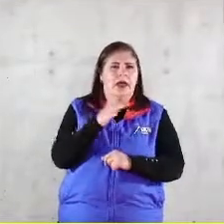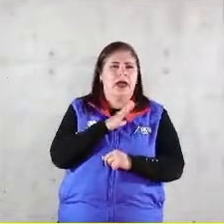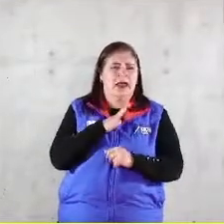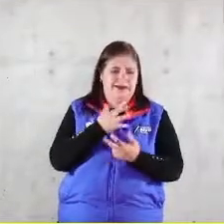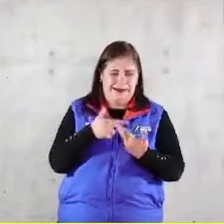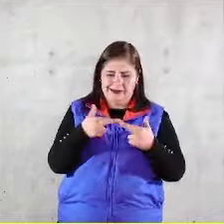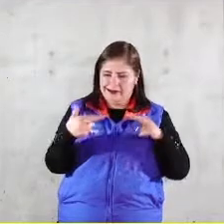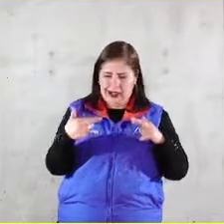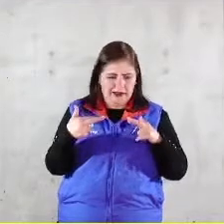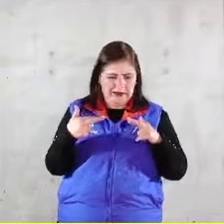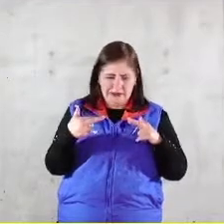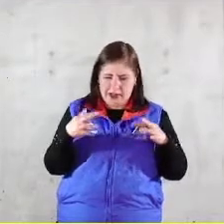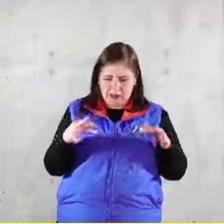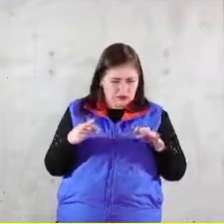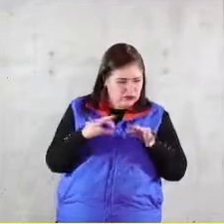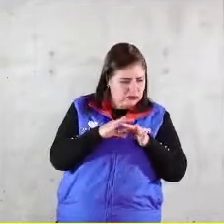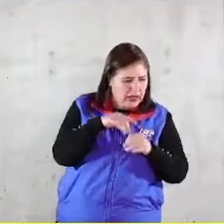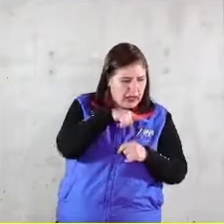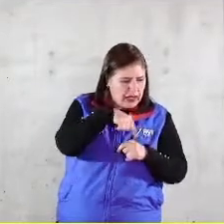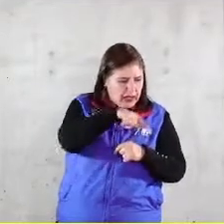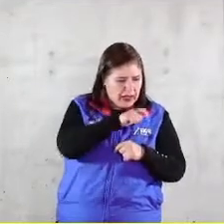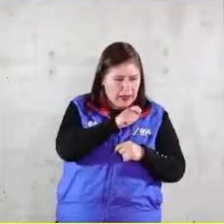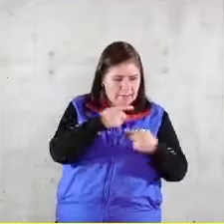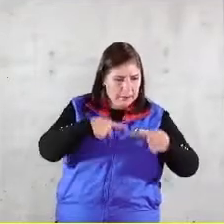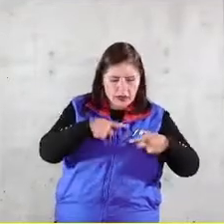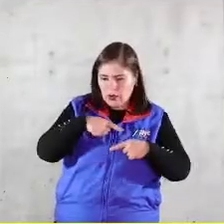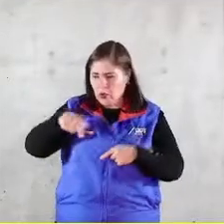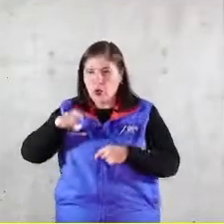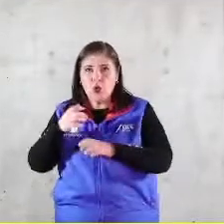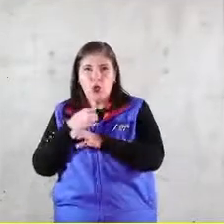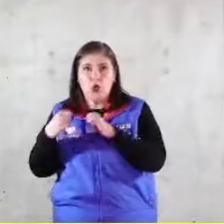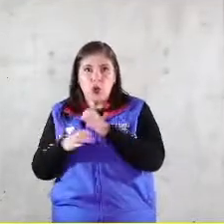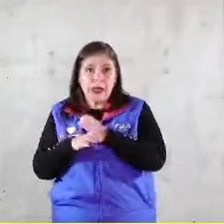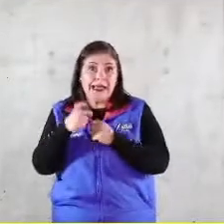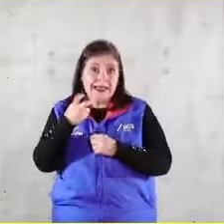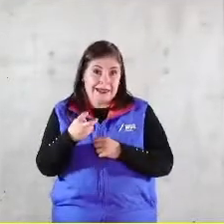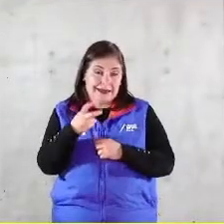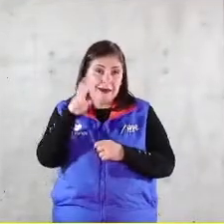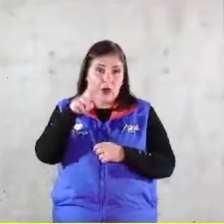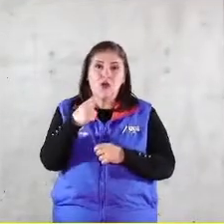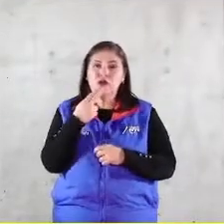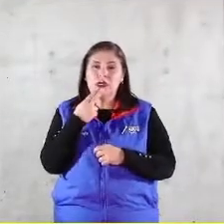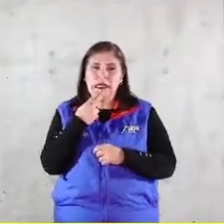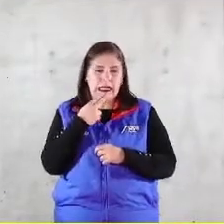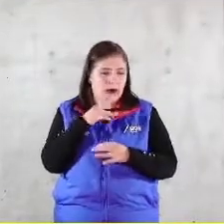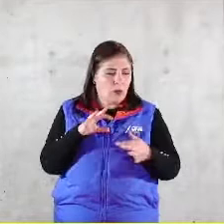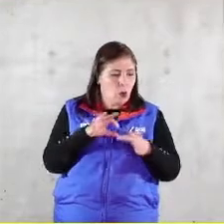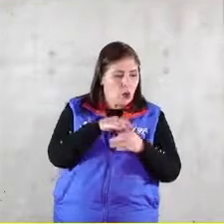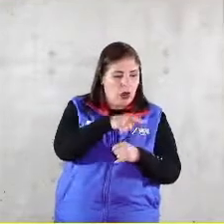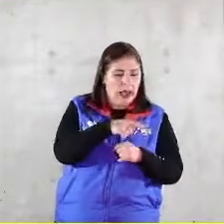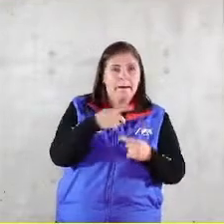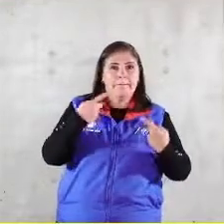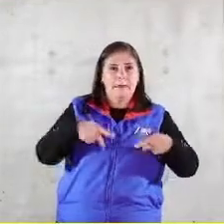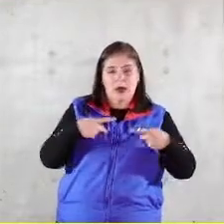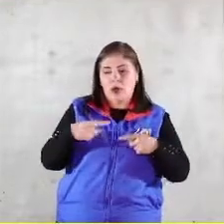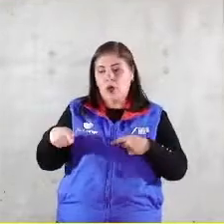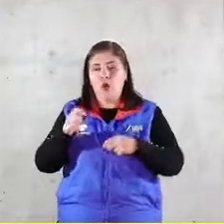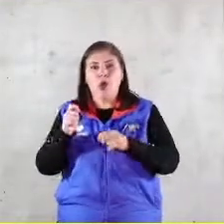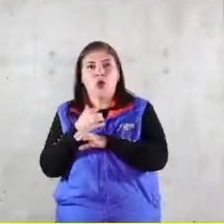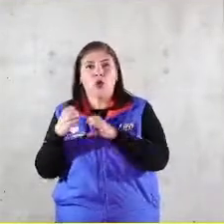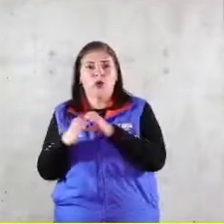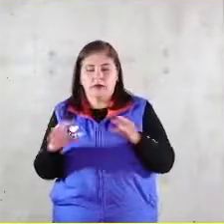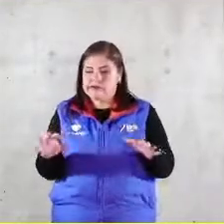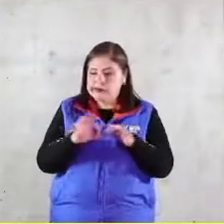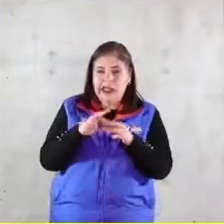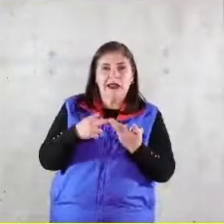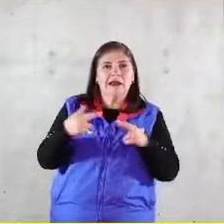personas con las cosas el concepto de utilidad es eso la relación de las personas con las cosas que genera bienestar y es la